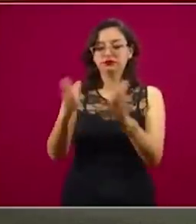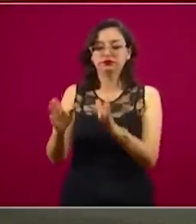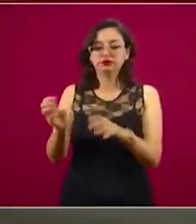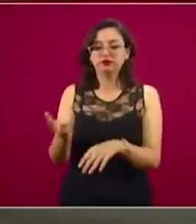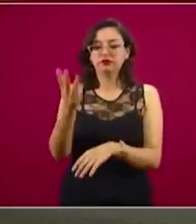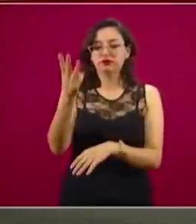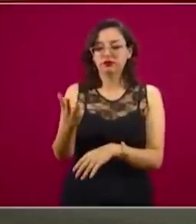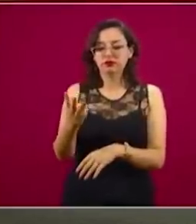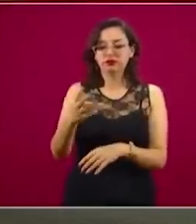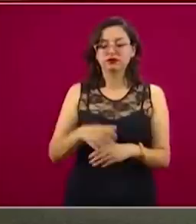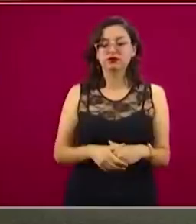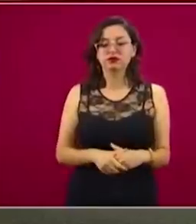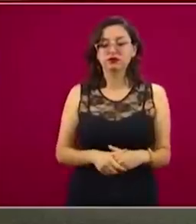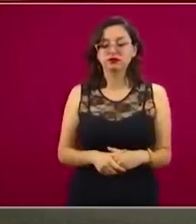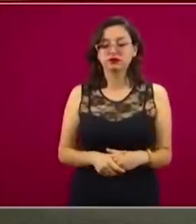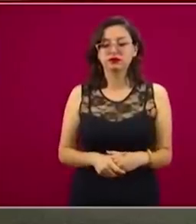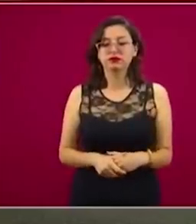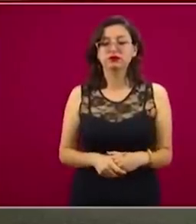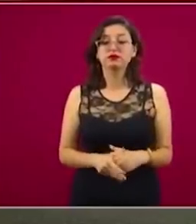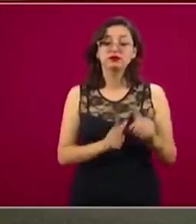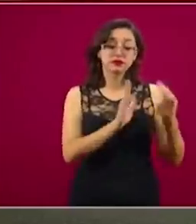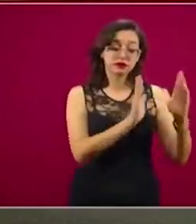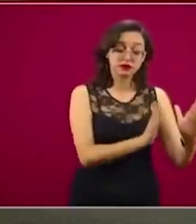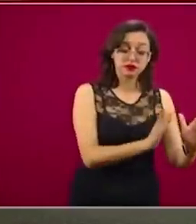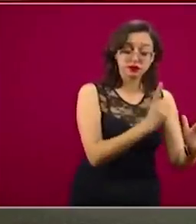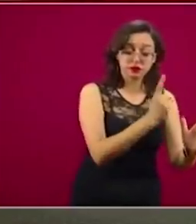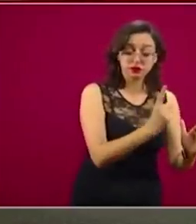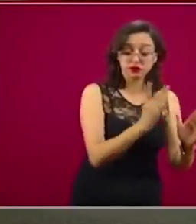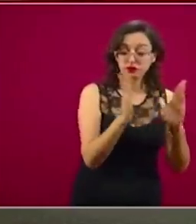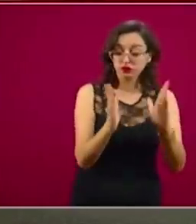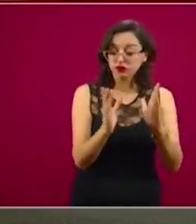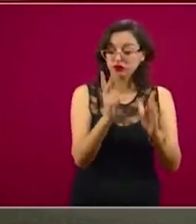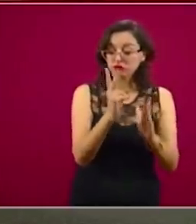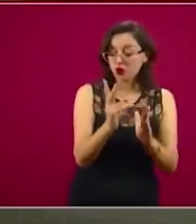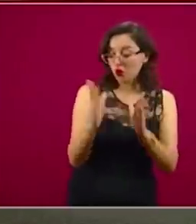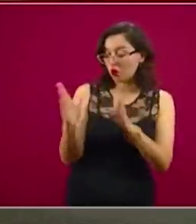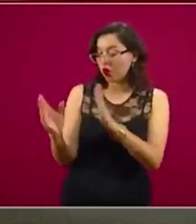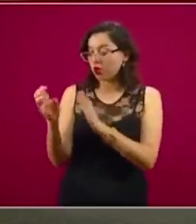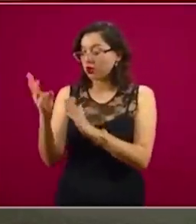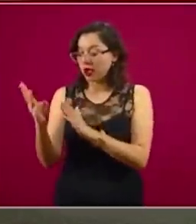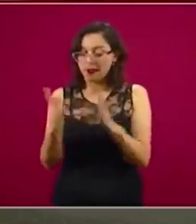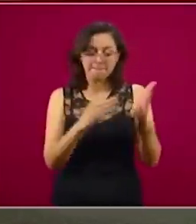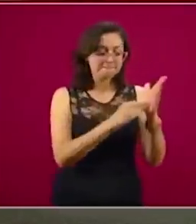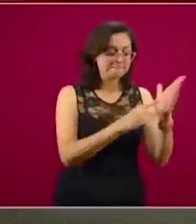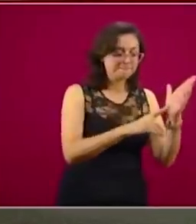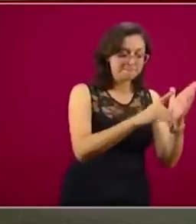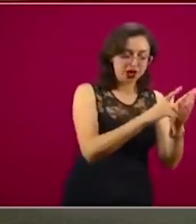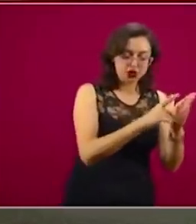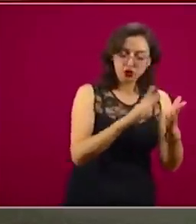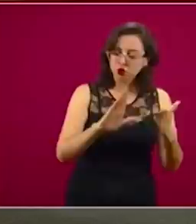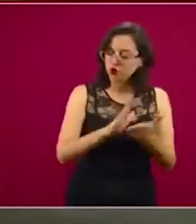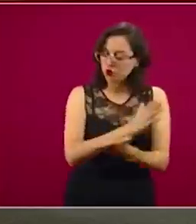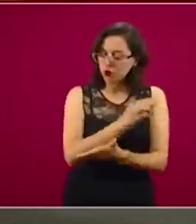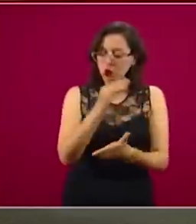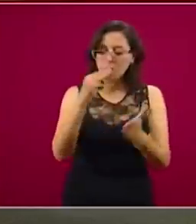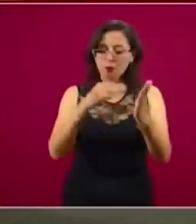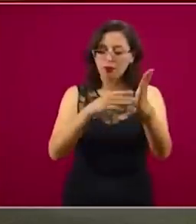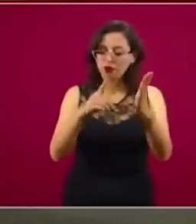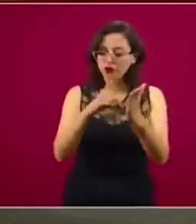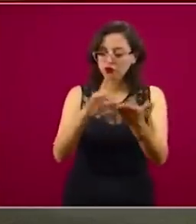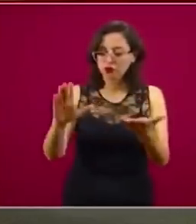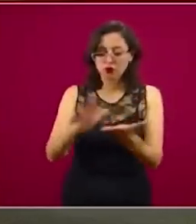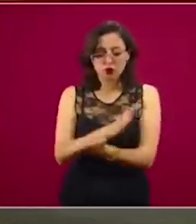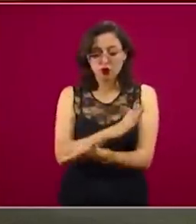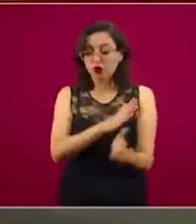recuerdo que dijimos a cada fase, cada método. Este es el método principal que